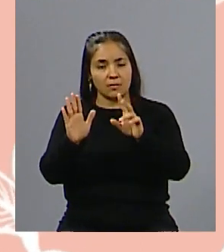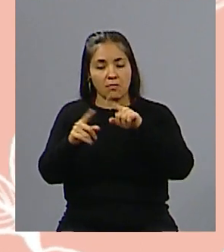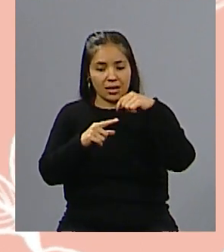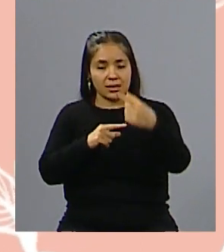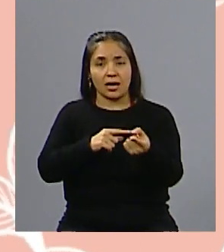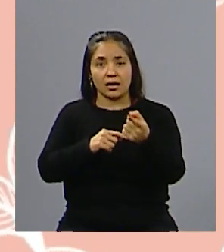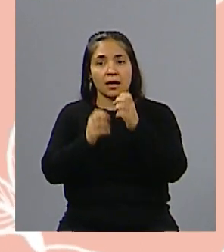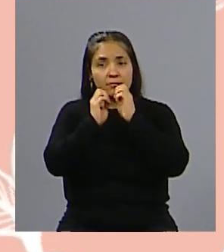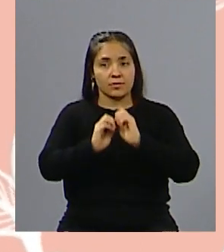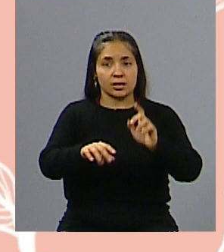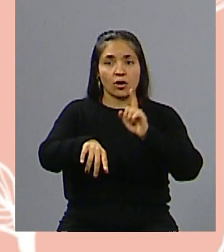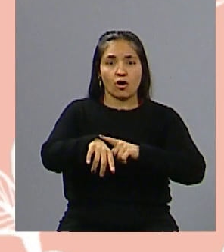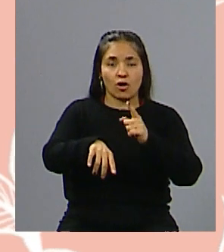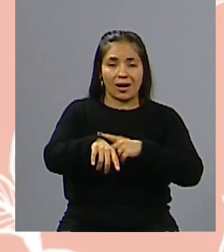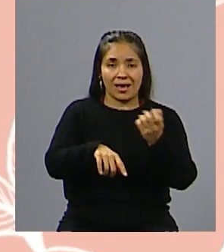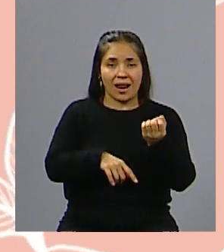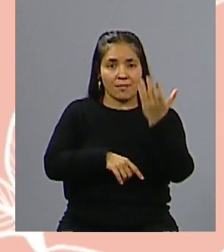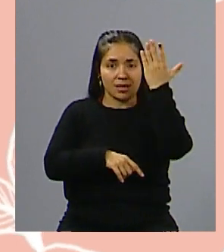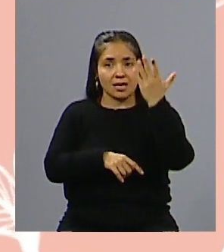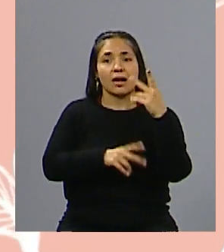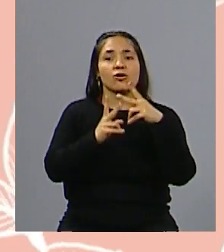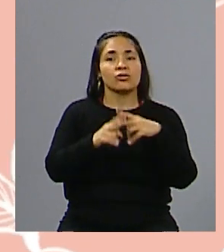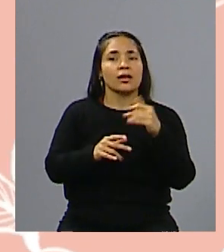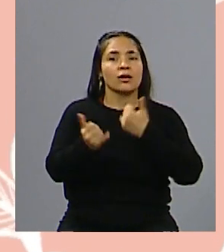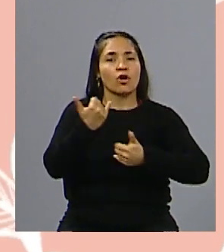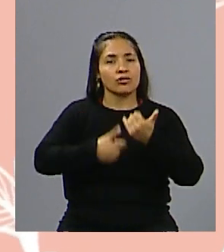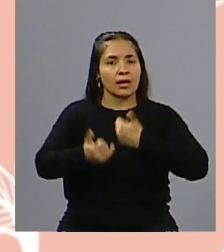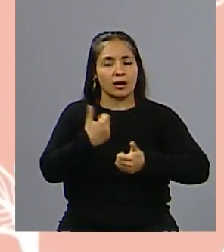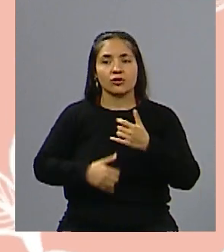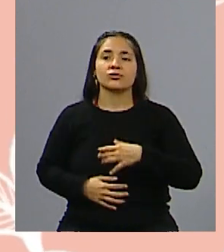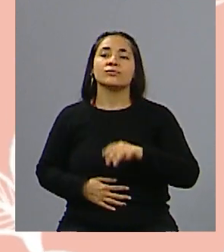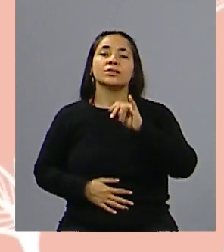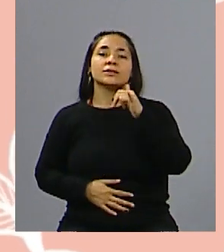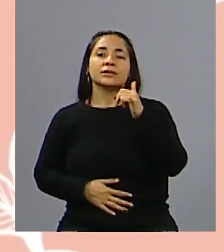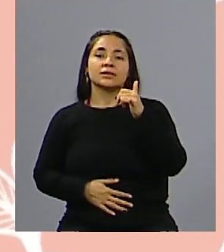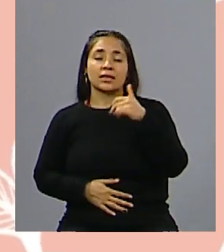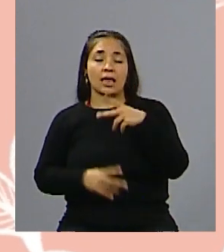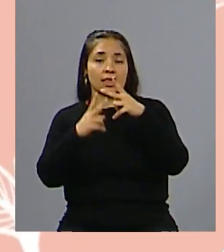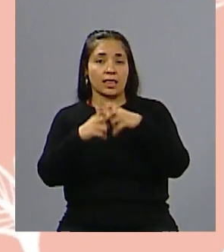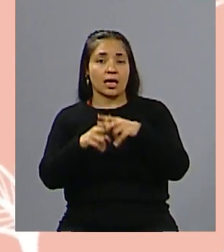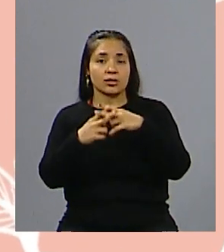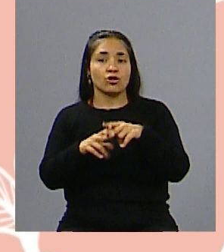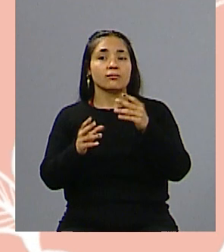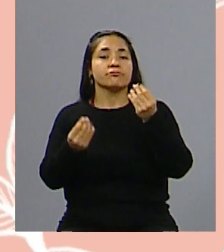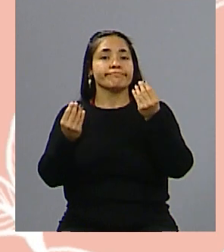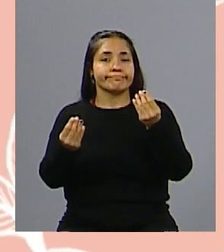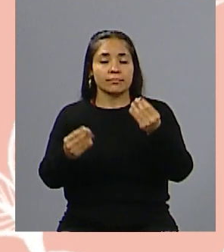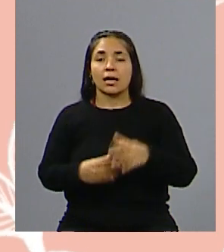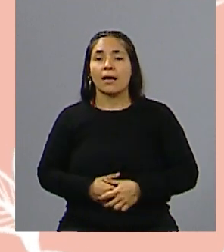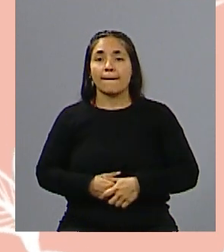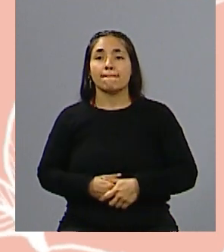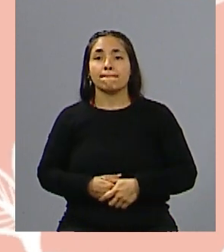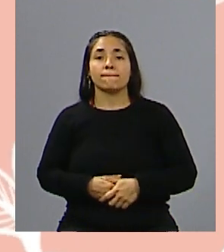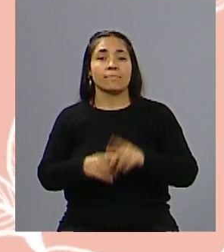mañana, van a arrancar temprano con un taller. Contanos un poquito. Sí, estos talleres tienen que ver más que nada con